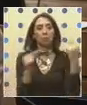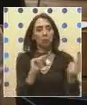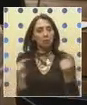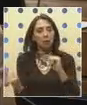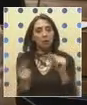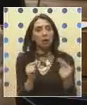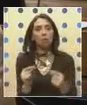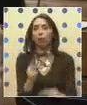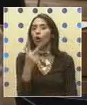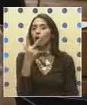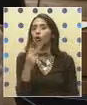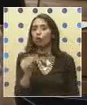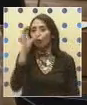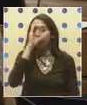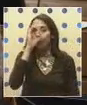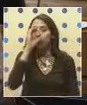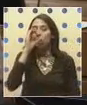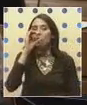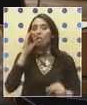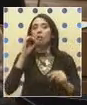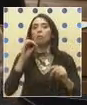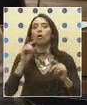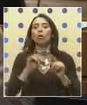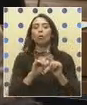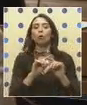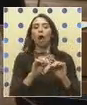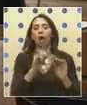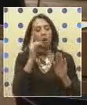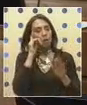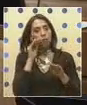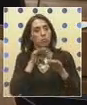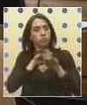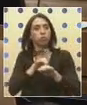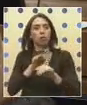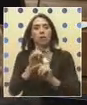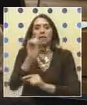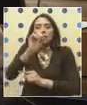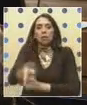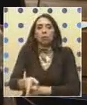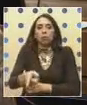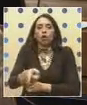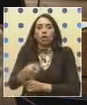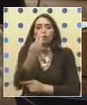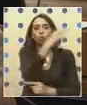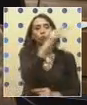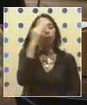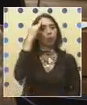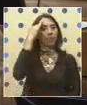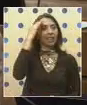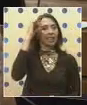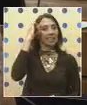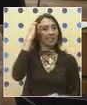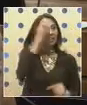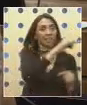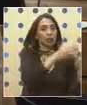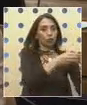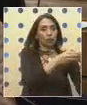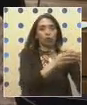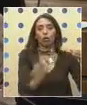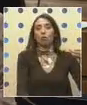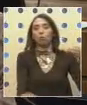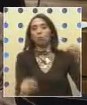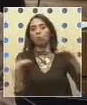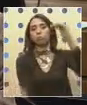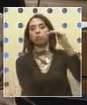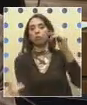Pero no busquemos posiciones integristas de imponer un criterio de un sector sobre otro. Hagamos el